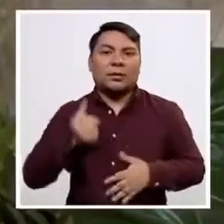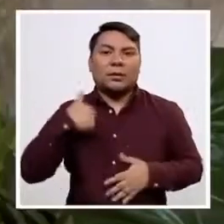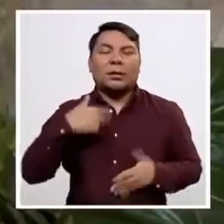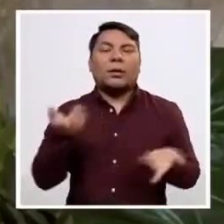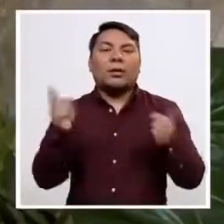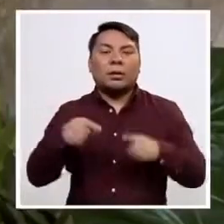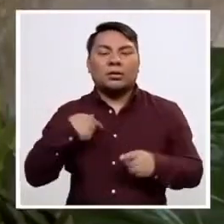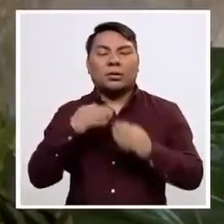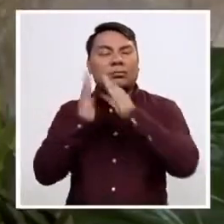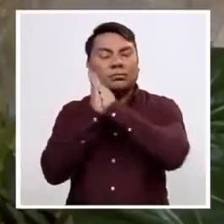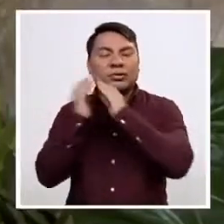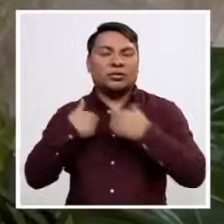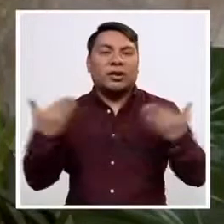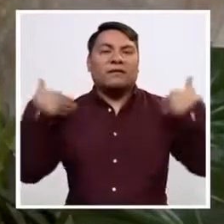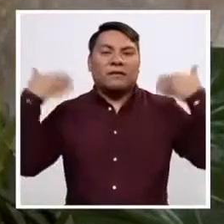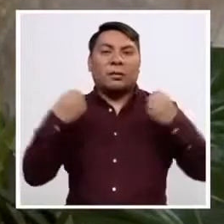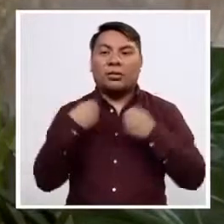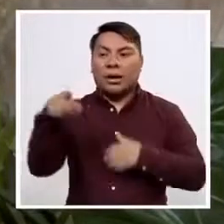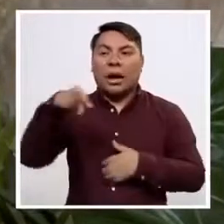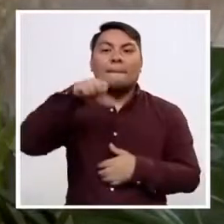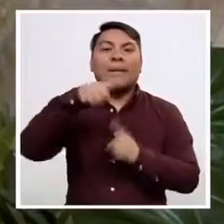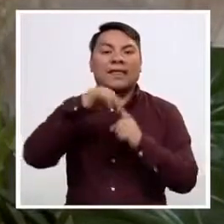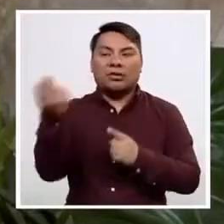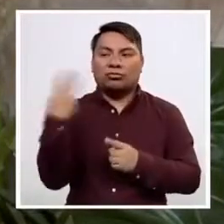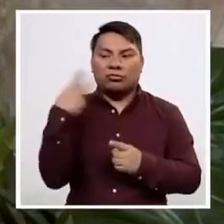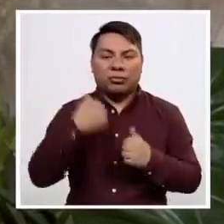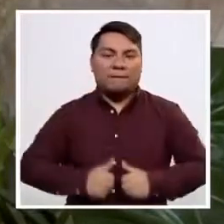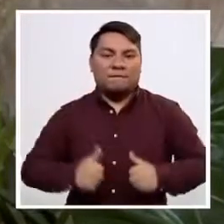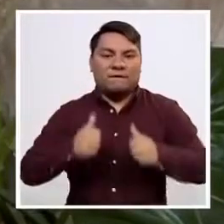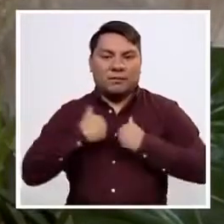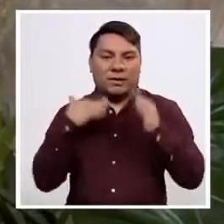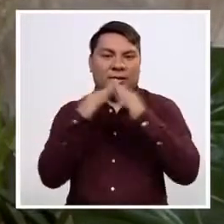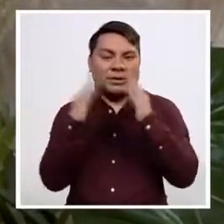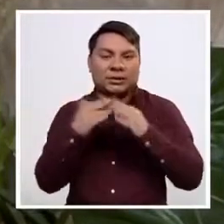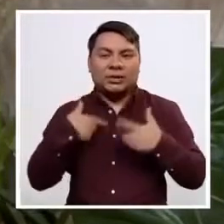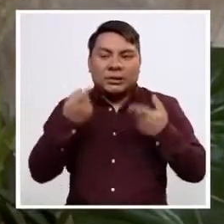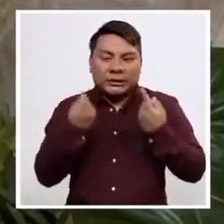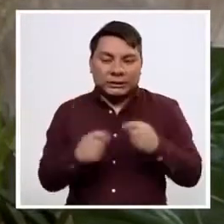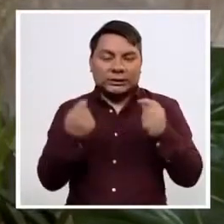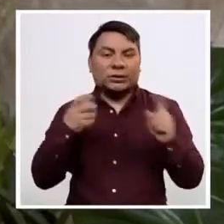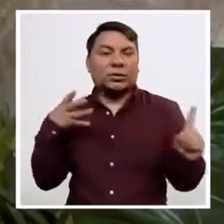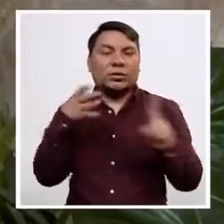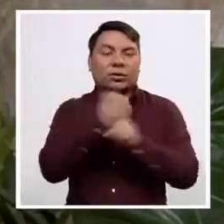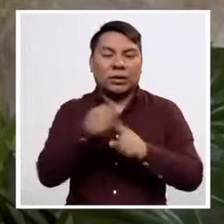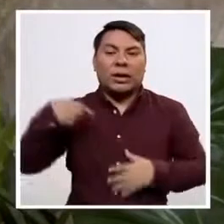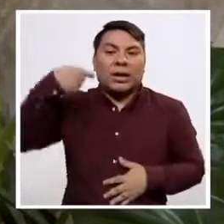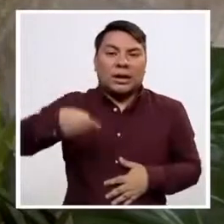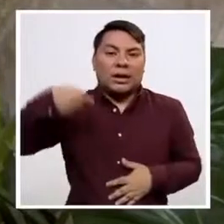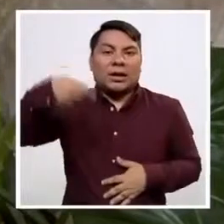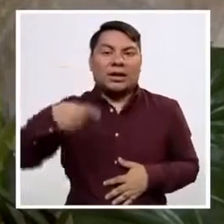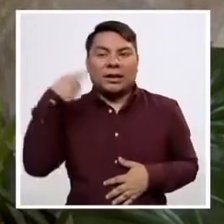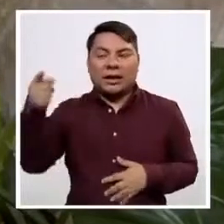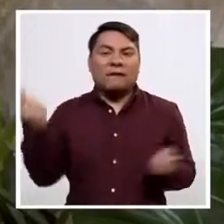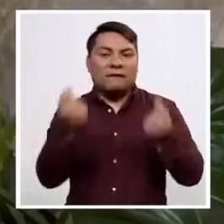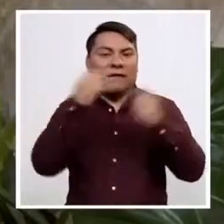Me acuesto contenta porque con Patti, que es con quien vivo, trato y logro que cada día sea una